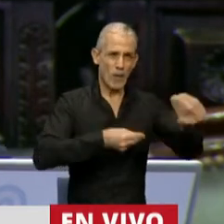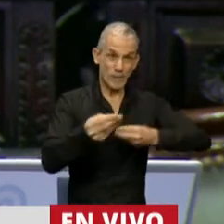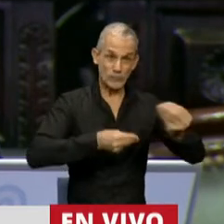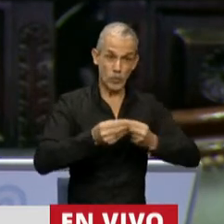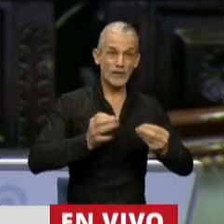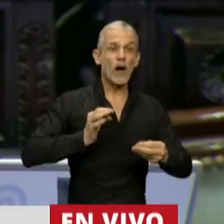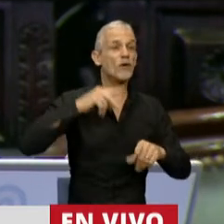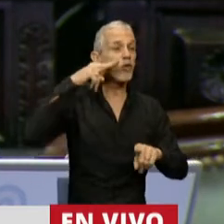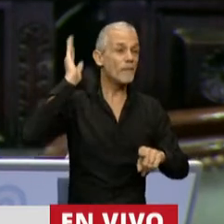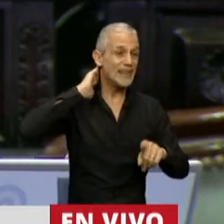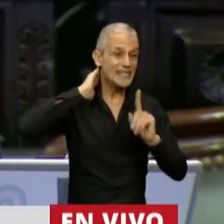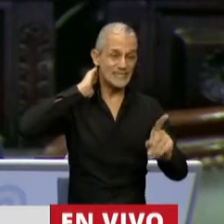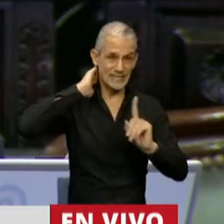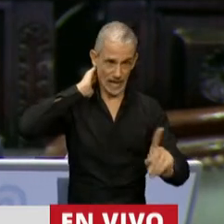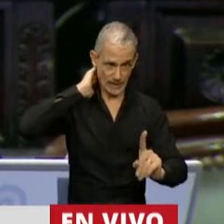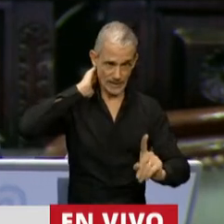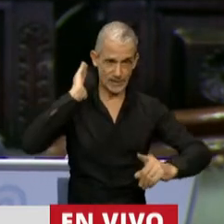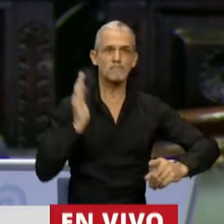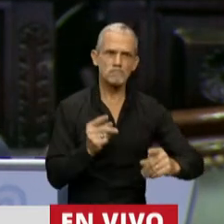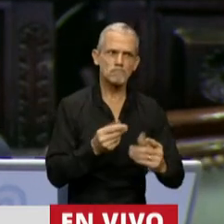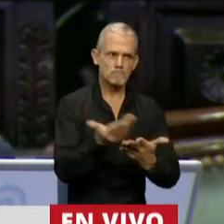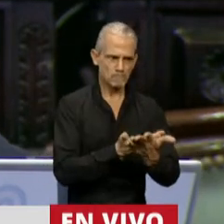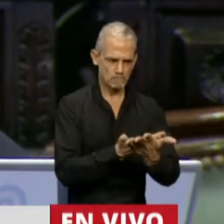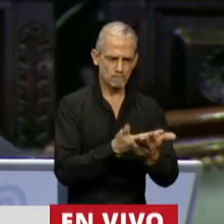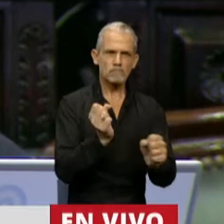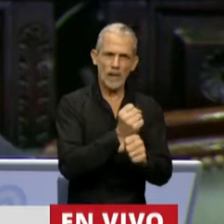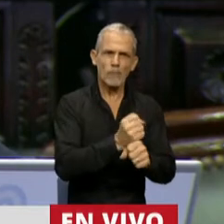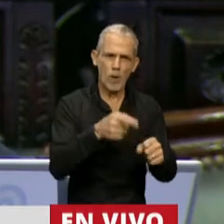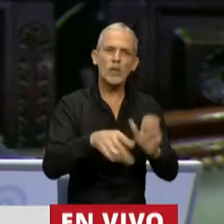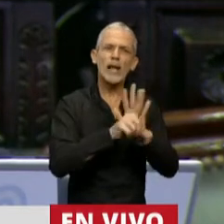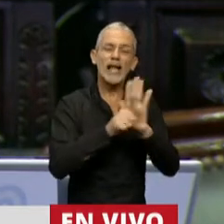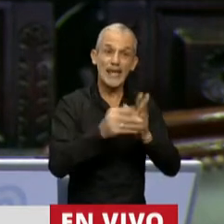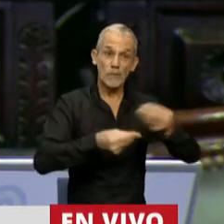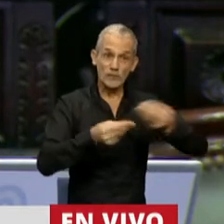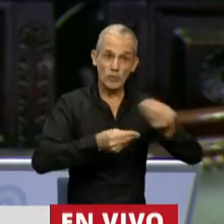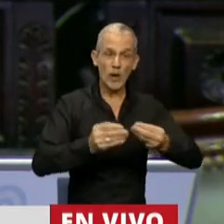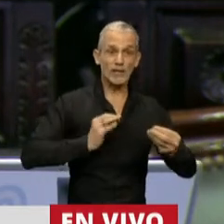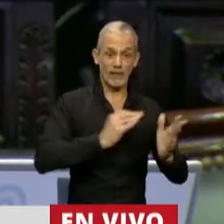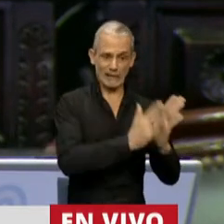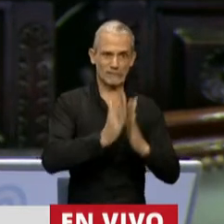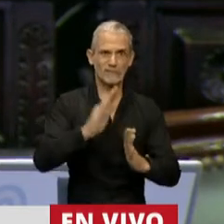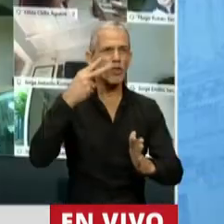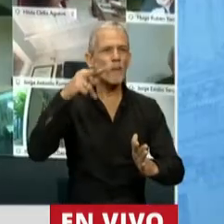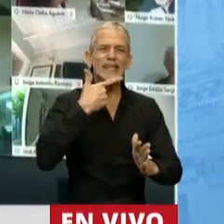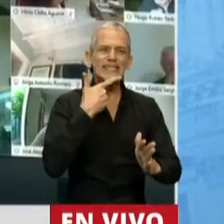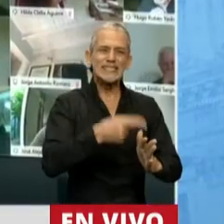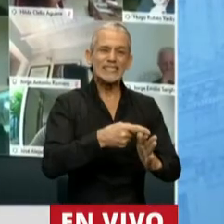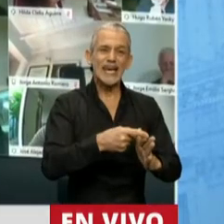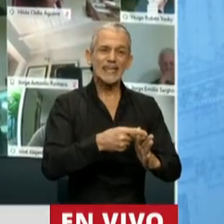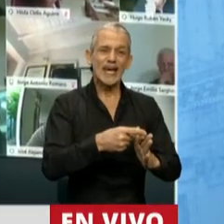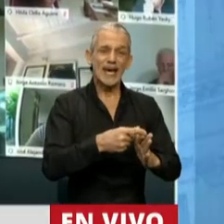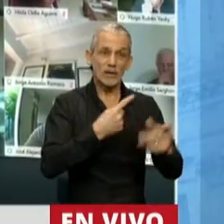2016, y fue por la ley de presupuesto del año siguiente y tras una gestión del